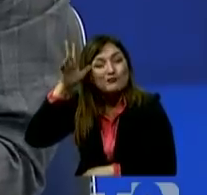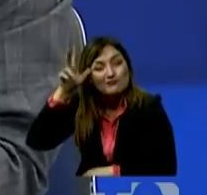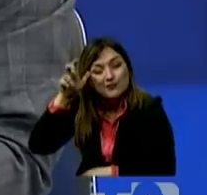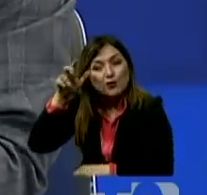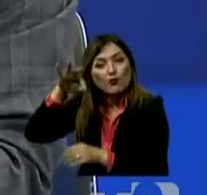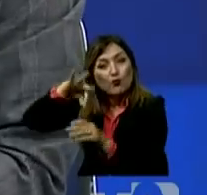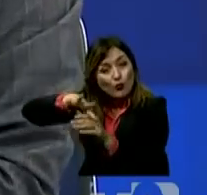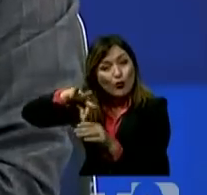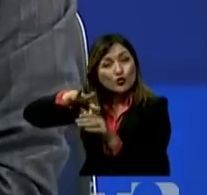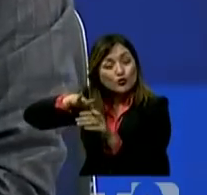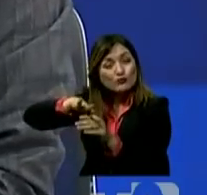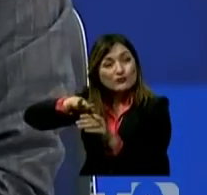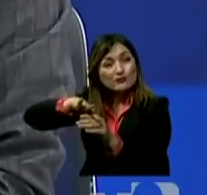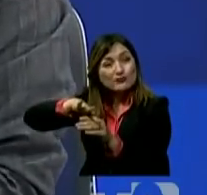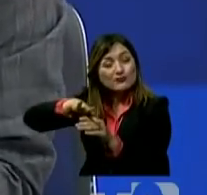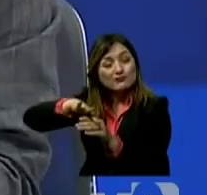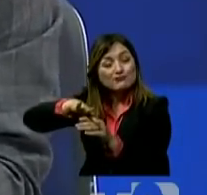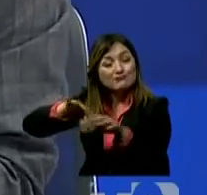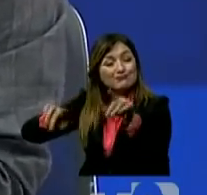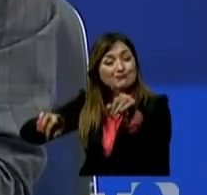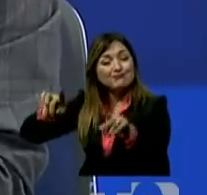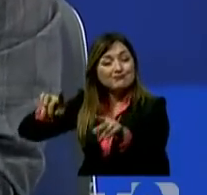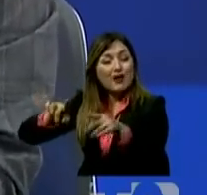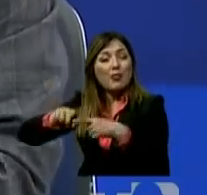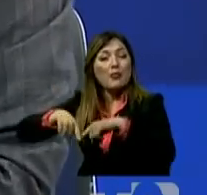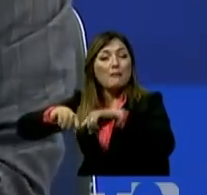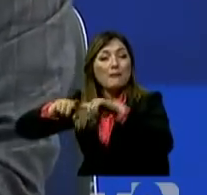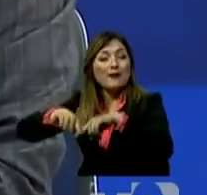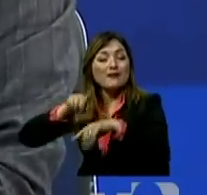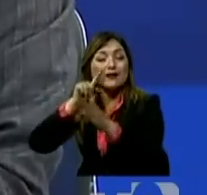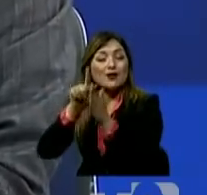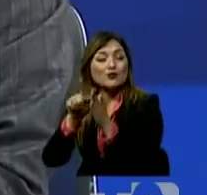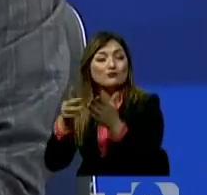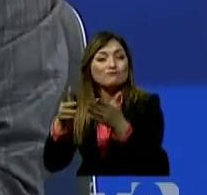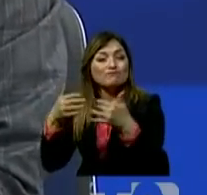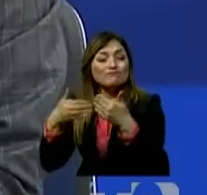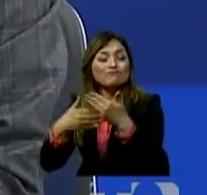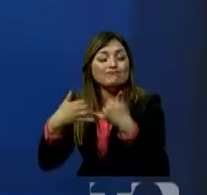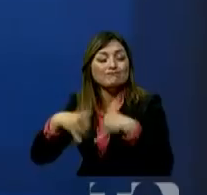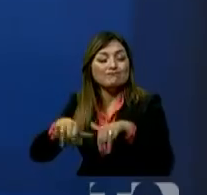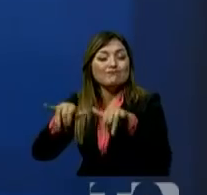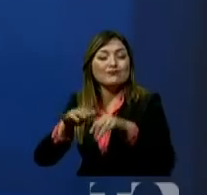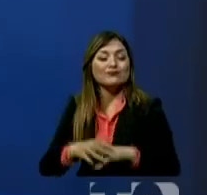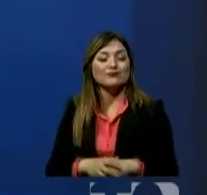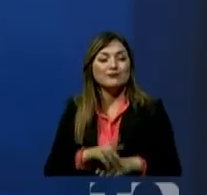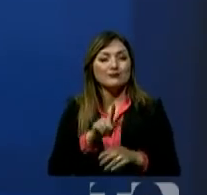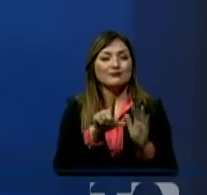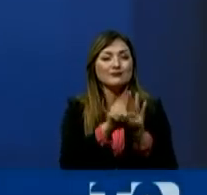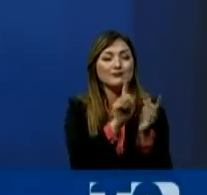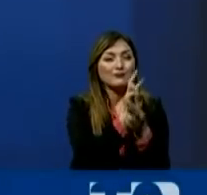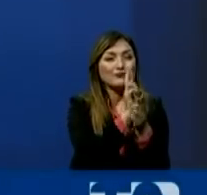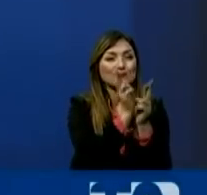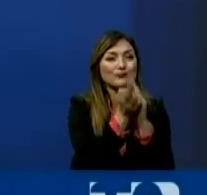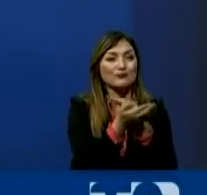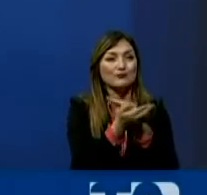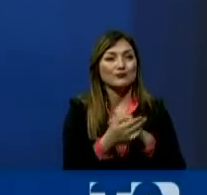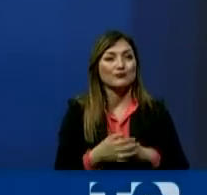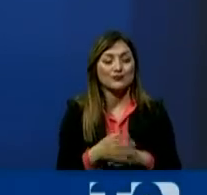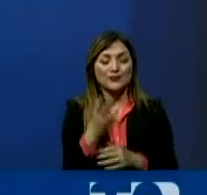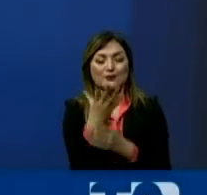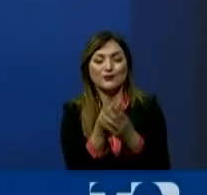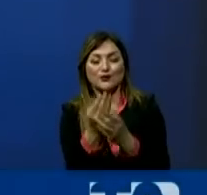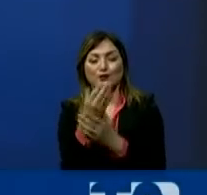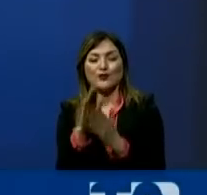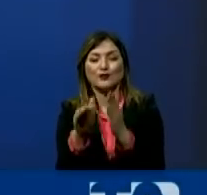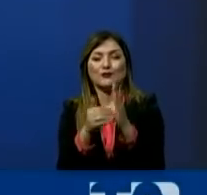que los votos en el CAL van a hacer depender que esas denuncias proponen? Debía haber una reforma a la ley, porque existen